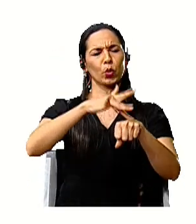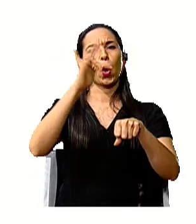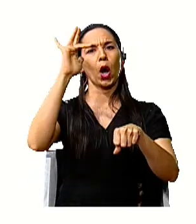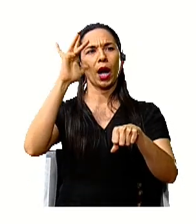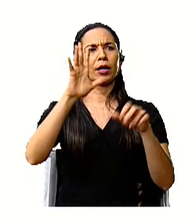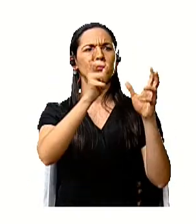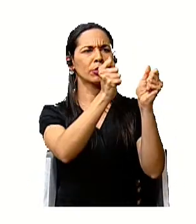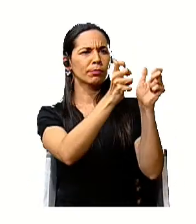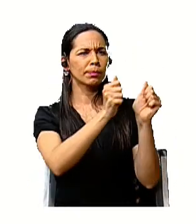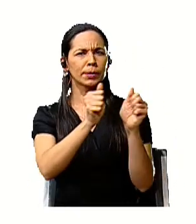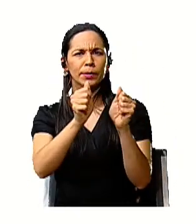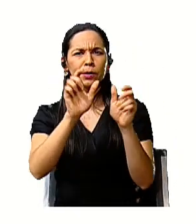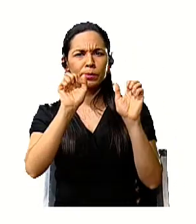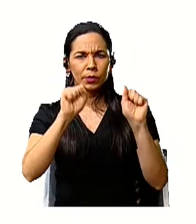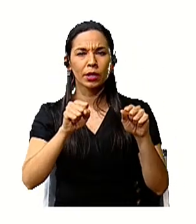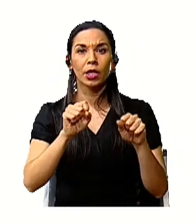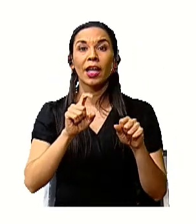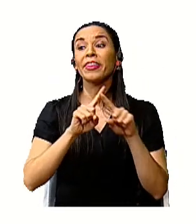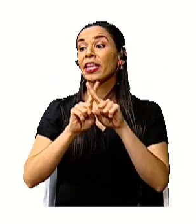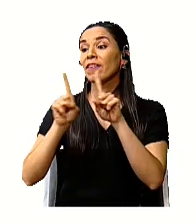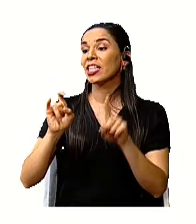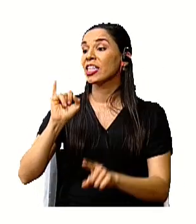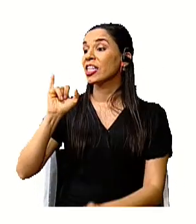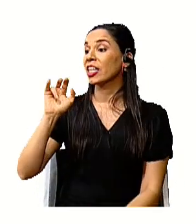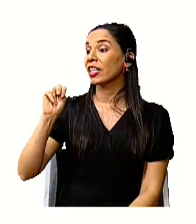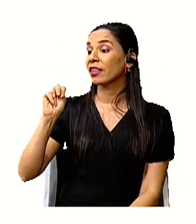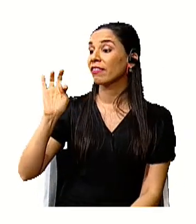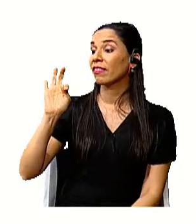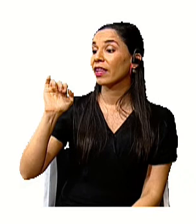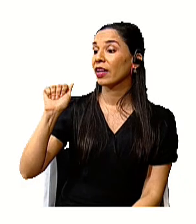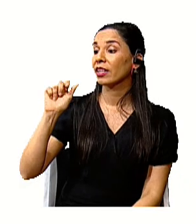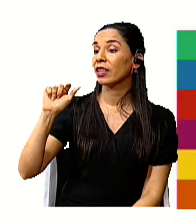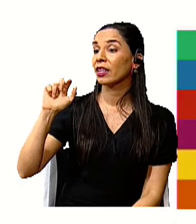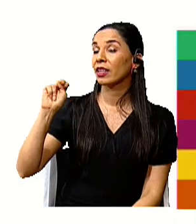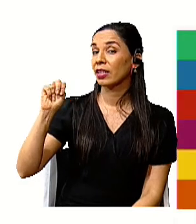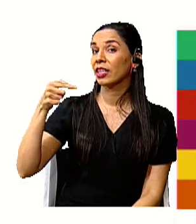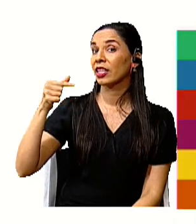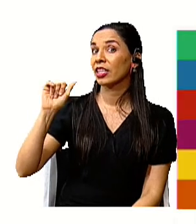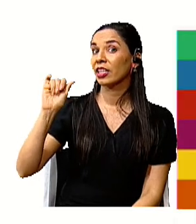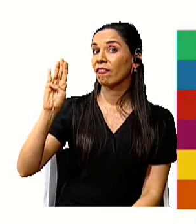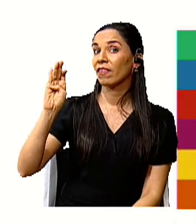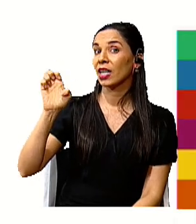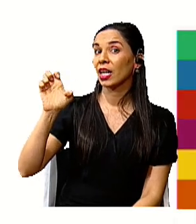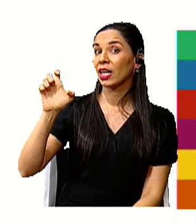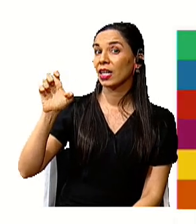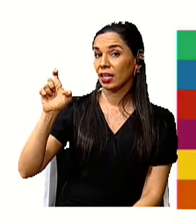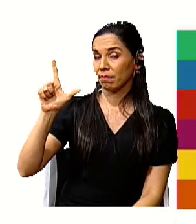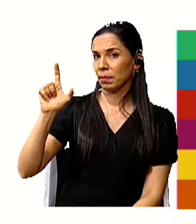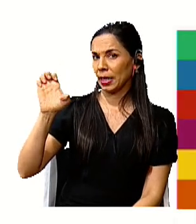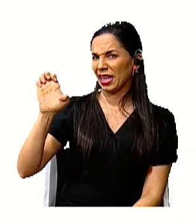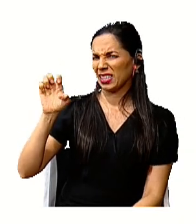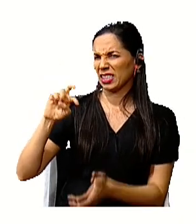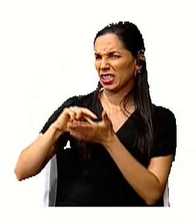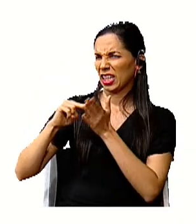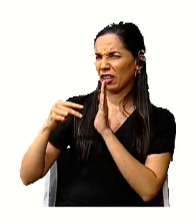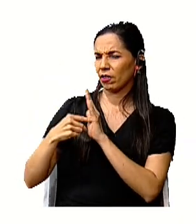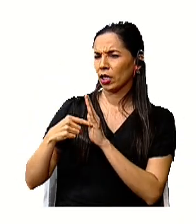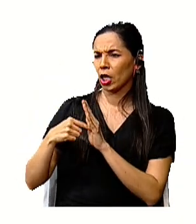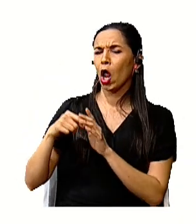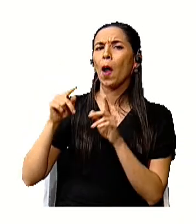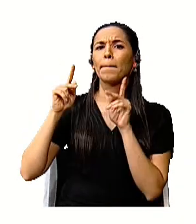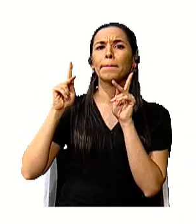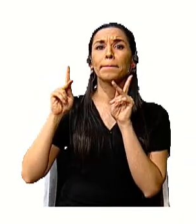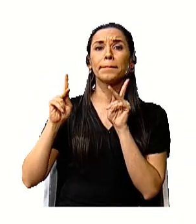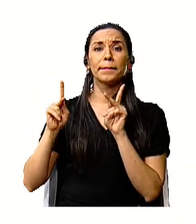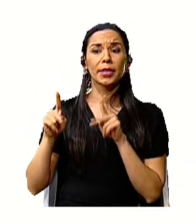cuál es la diferencia con el intangible? Que el intangible tiene que ver con lo que las personas podemos